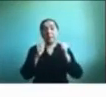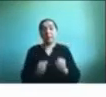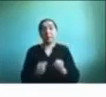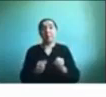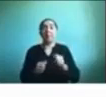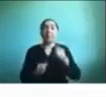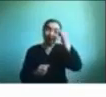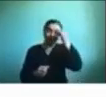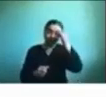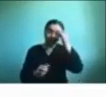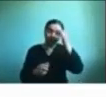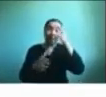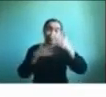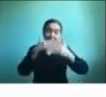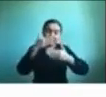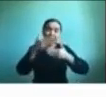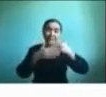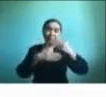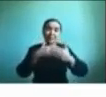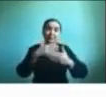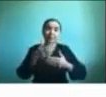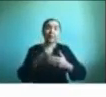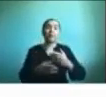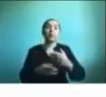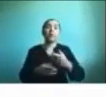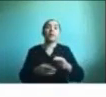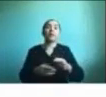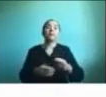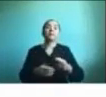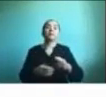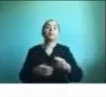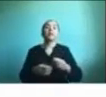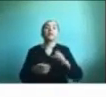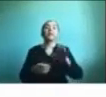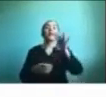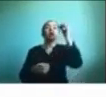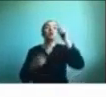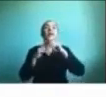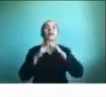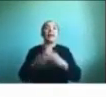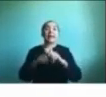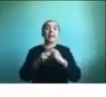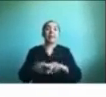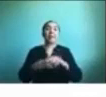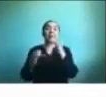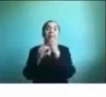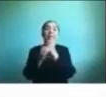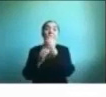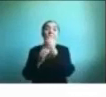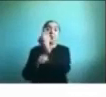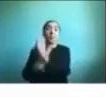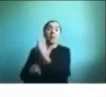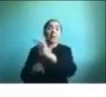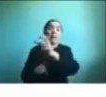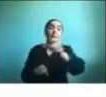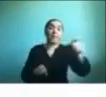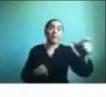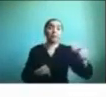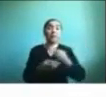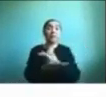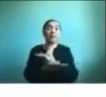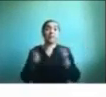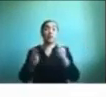para poder encontrar las mejores herramientas de trabajo para cada persona en nuestro servicio atendemos tanto niños como